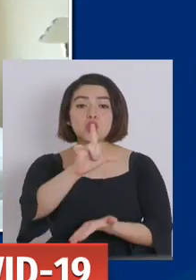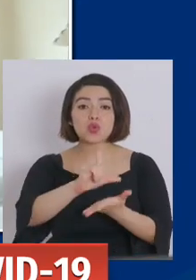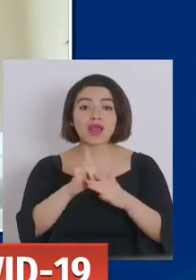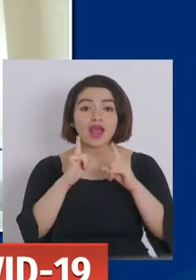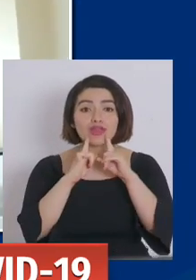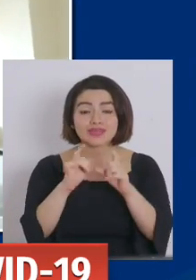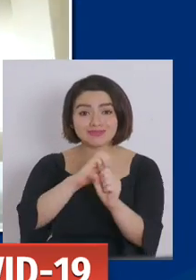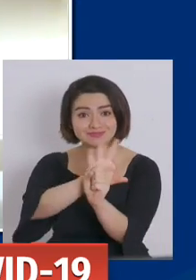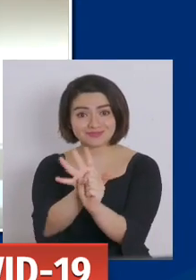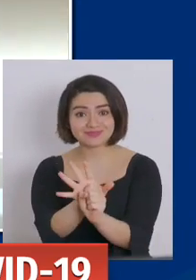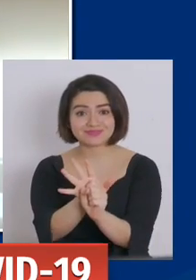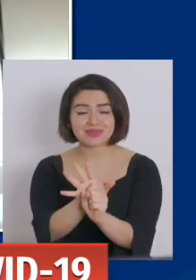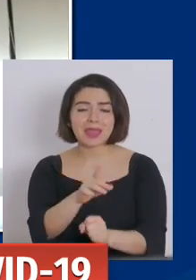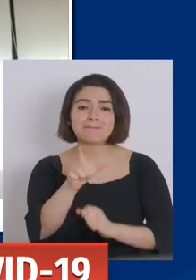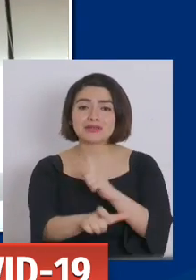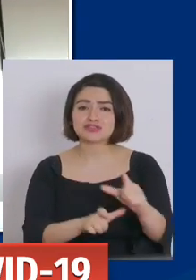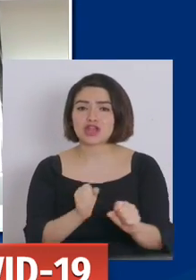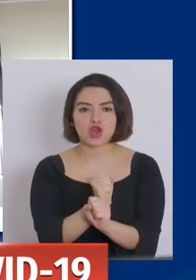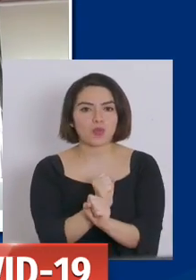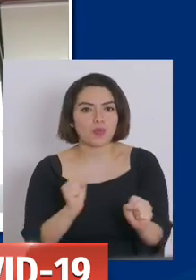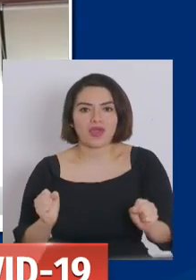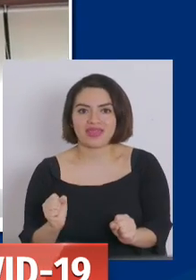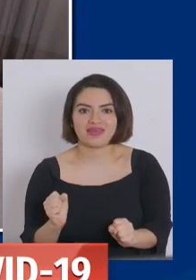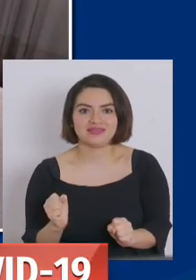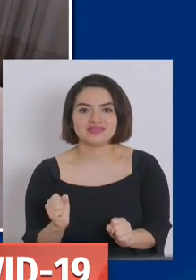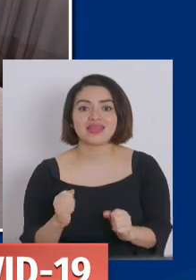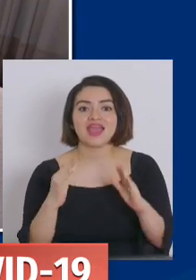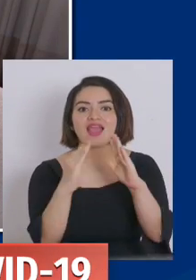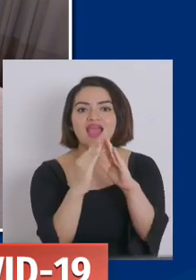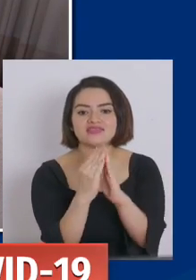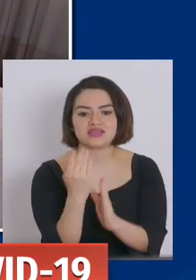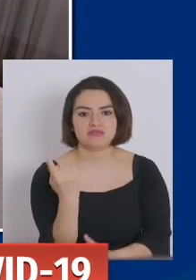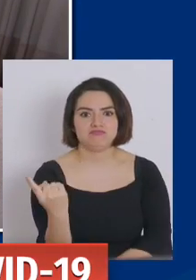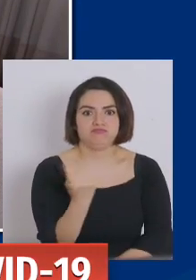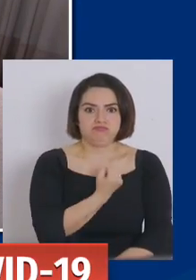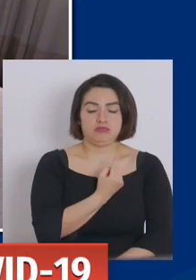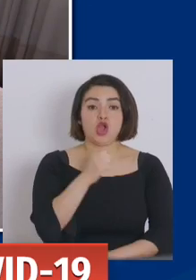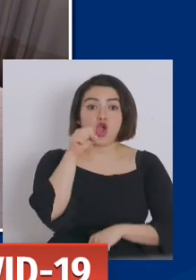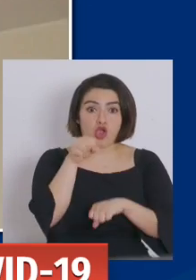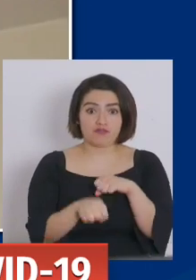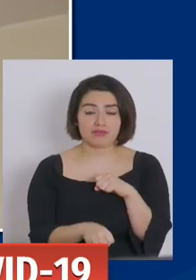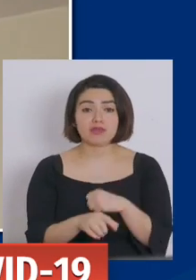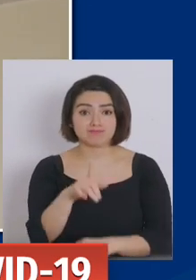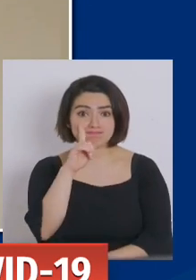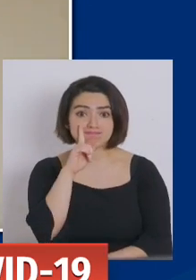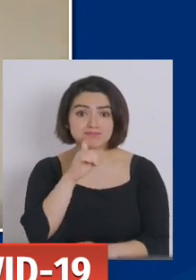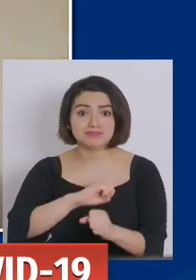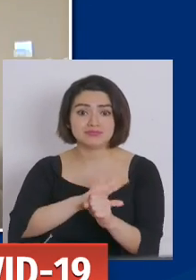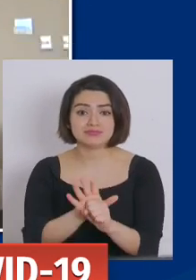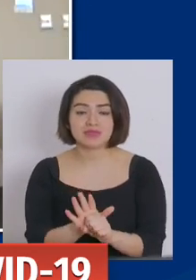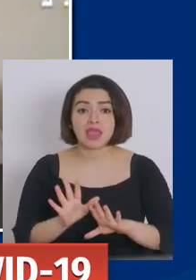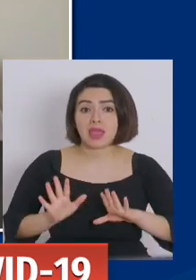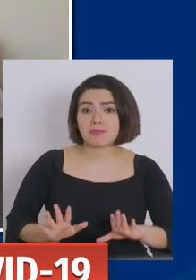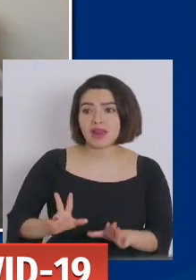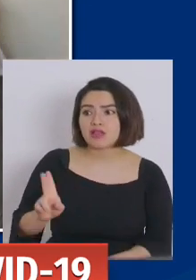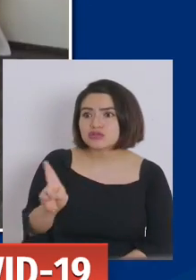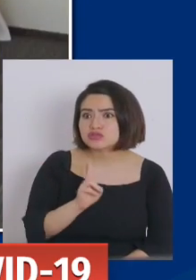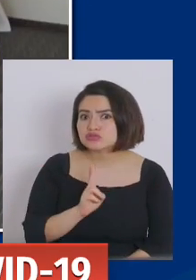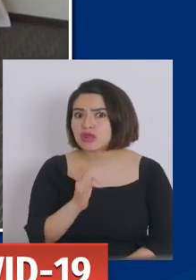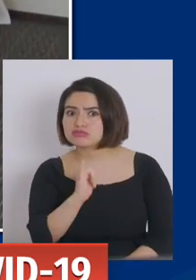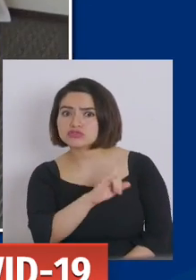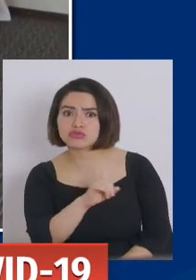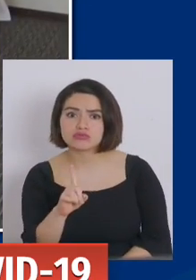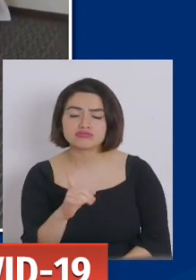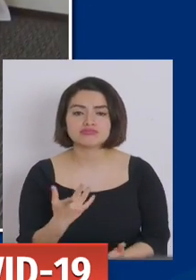aquellas personas que no pueden aislarse en su casa ya siendo confirmada su PCR, esperando el resultado de la PCR